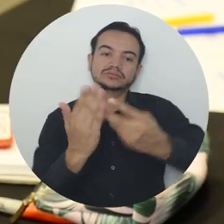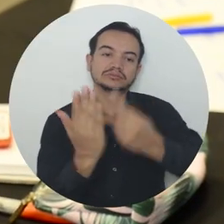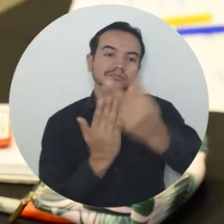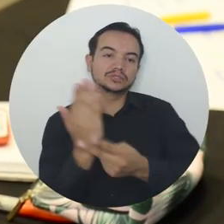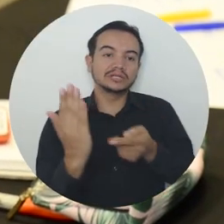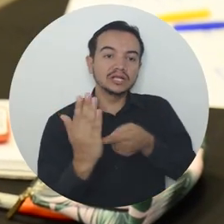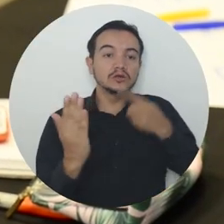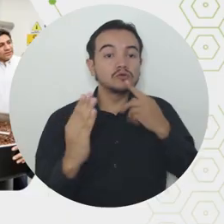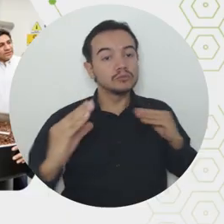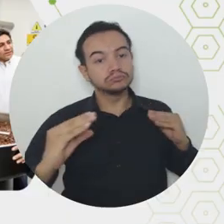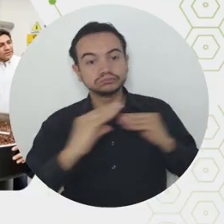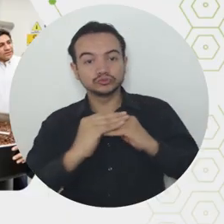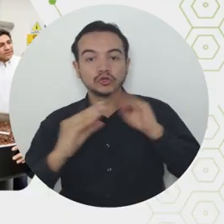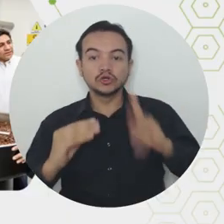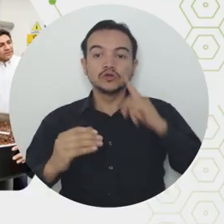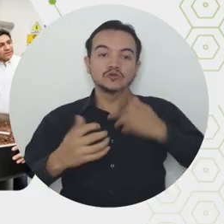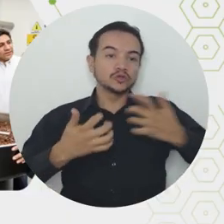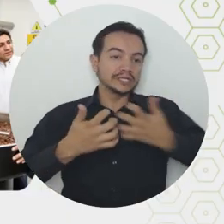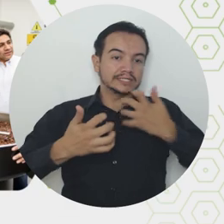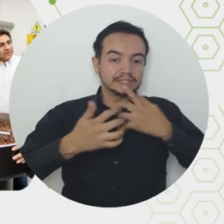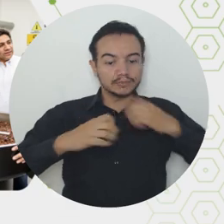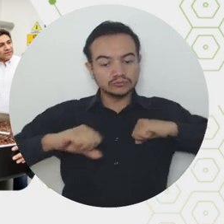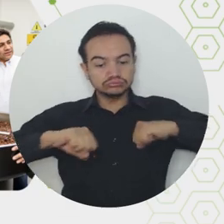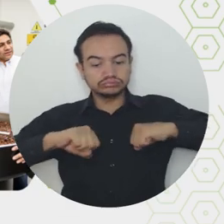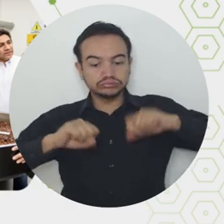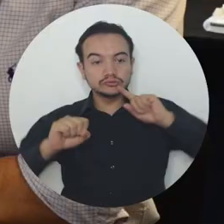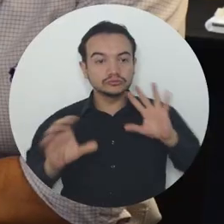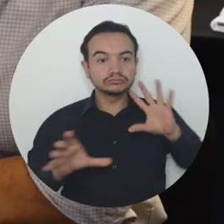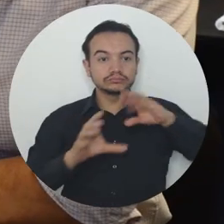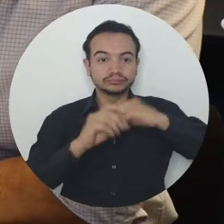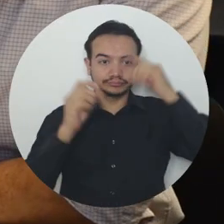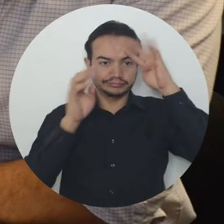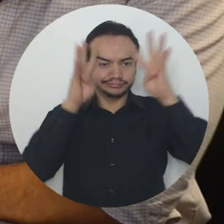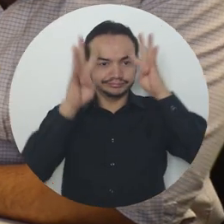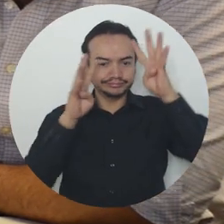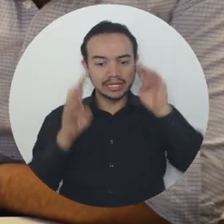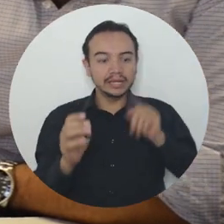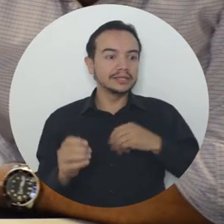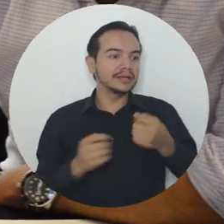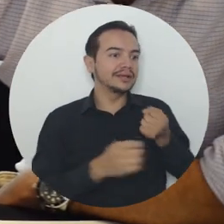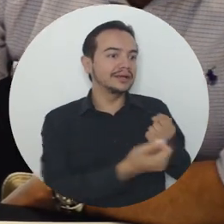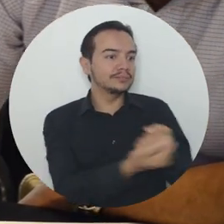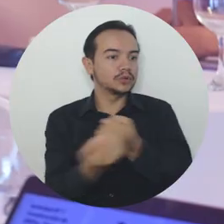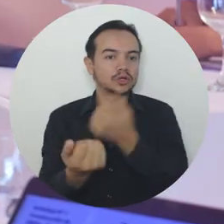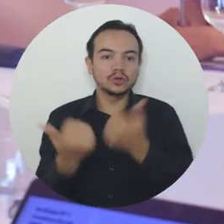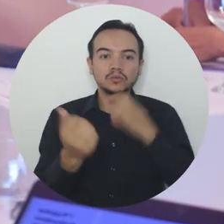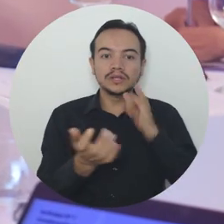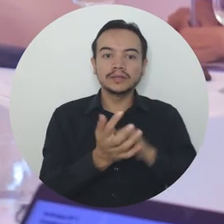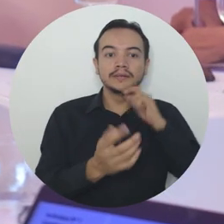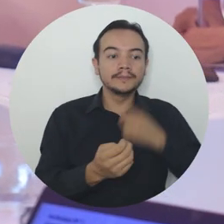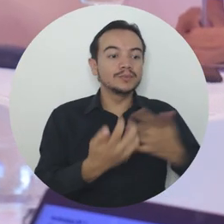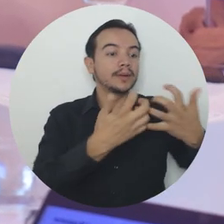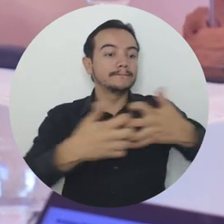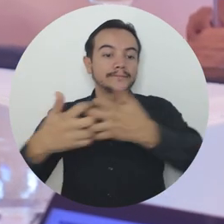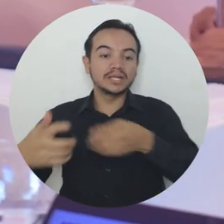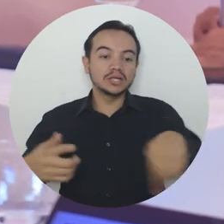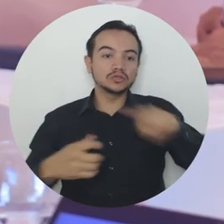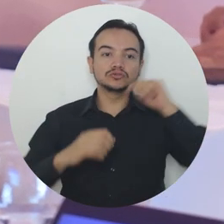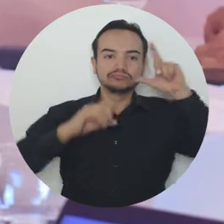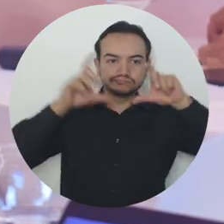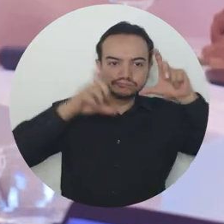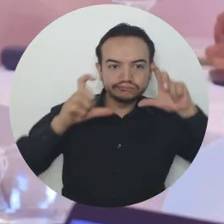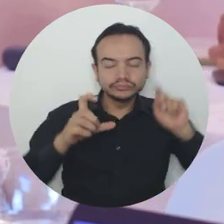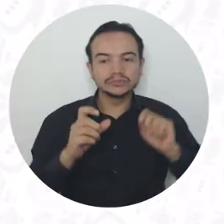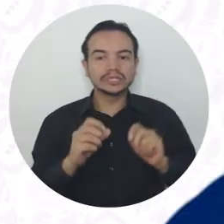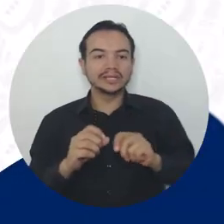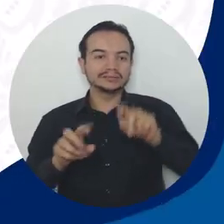sobre el proyecto Implementación de Sistemas de Gestión de la Innovación que beneficia a 30 empresas turísticas, agropecuarias y agroindustriales del